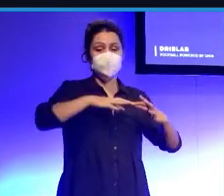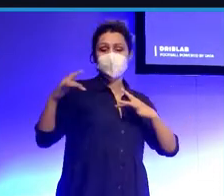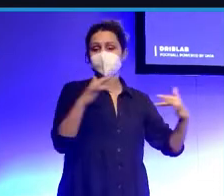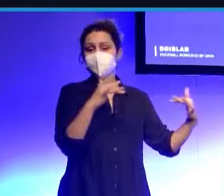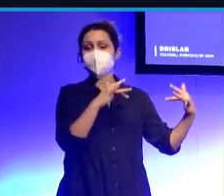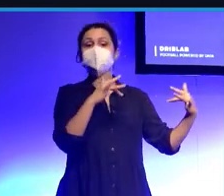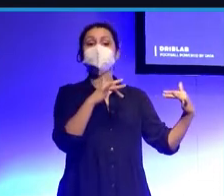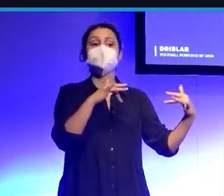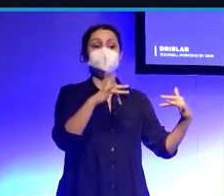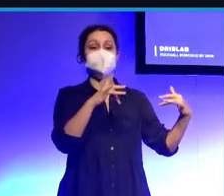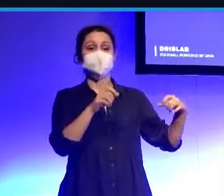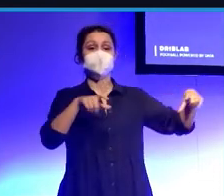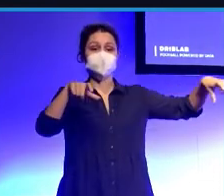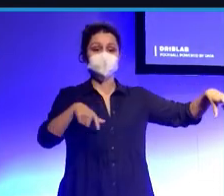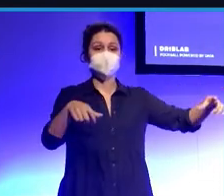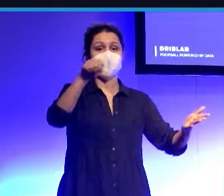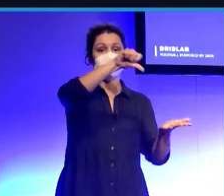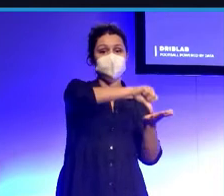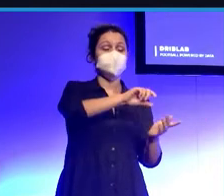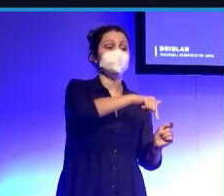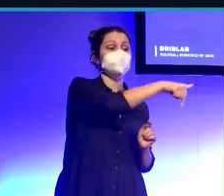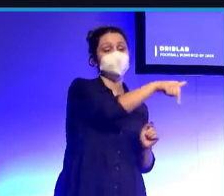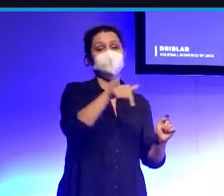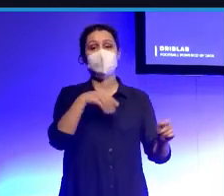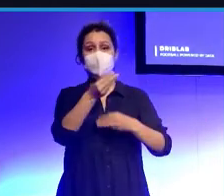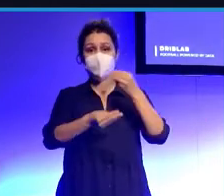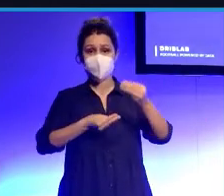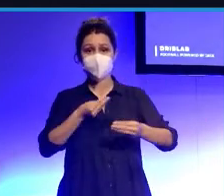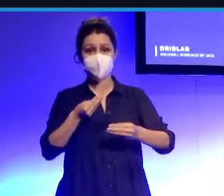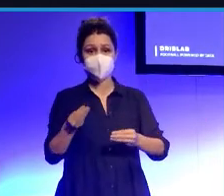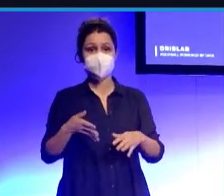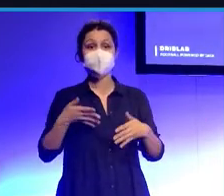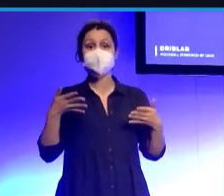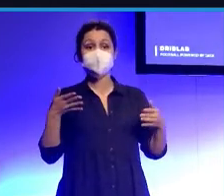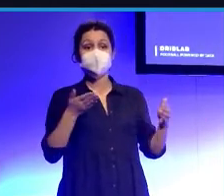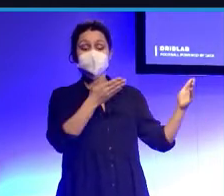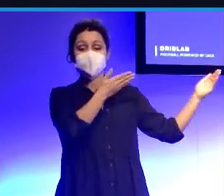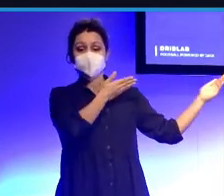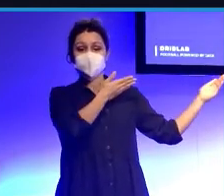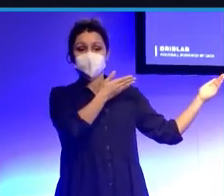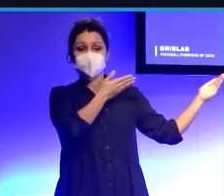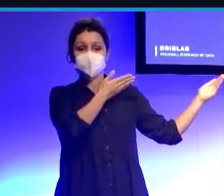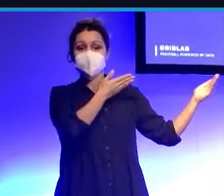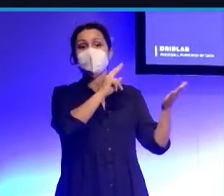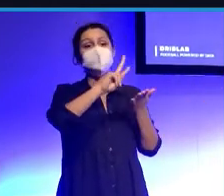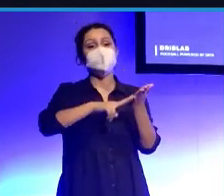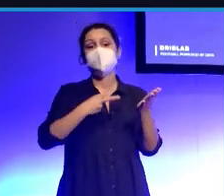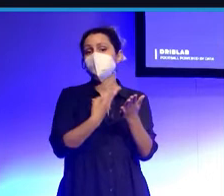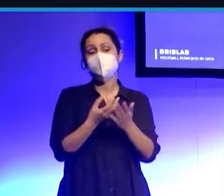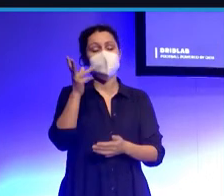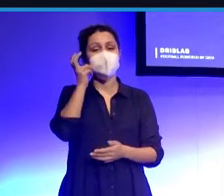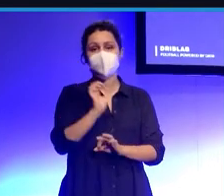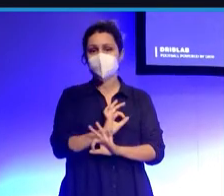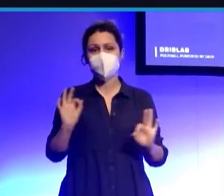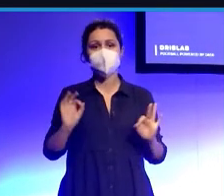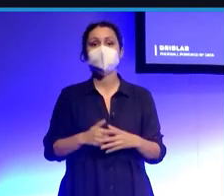adelante, hacia atrás, donde sea, así sucesivamente vamos viendo todos los eventos. Esos eventos acaban en la nube de DripLab y ahí, pues, creen un montón de algoritmos y